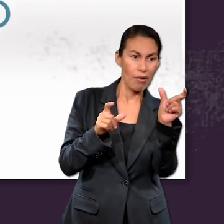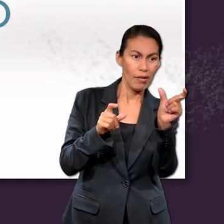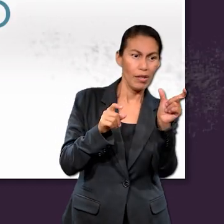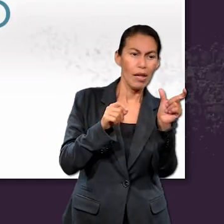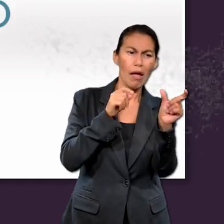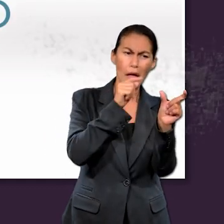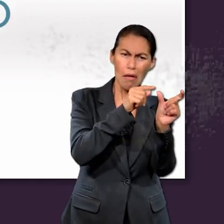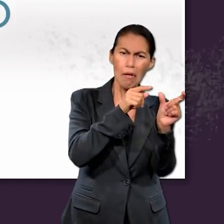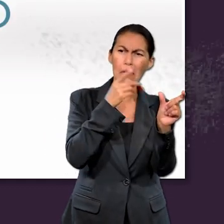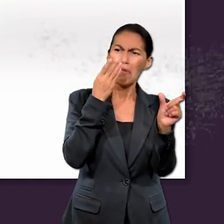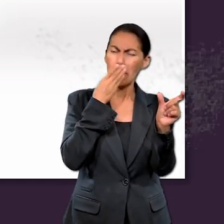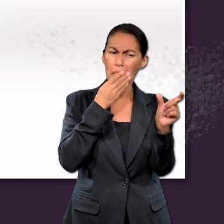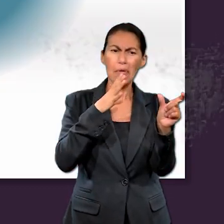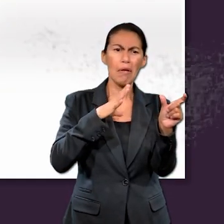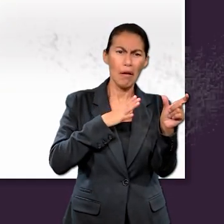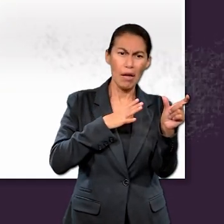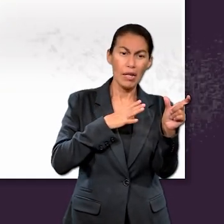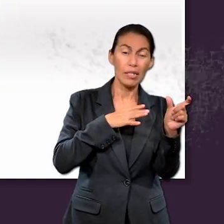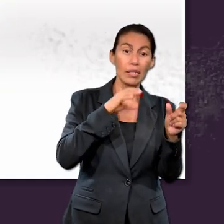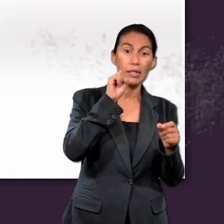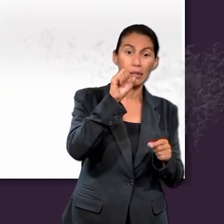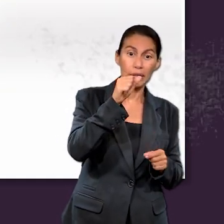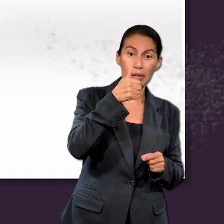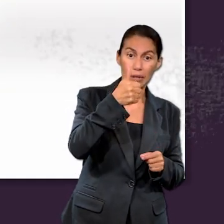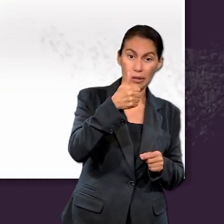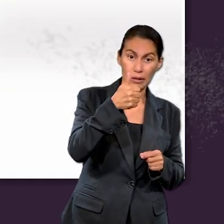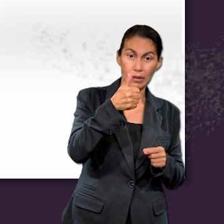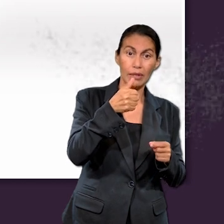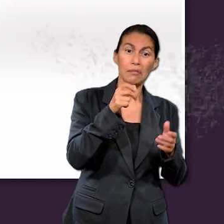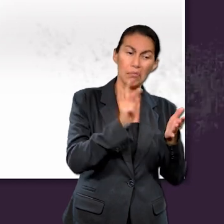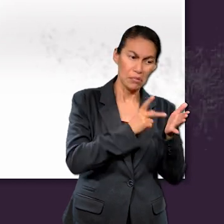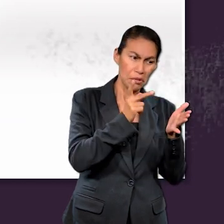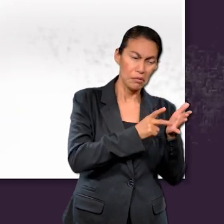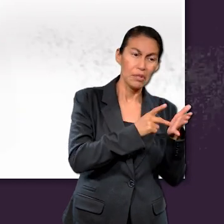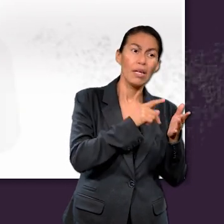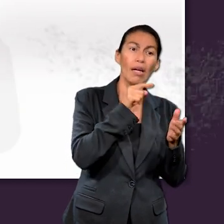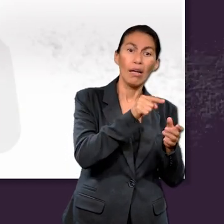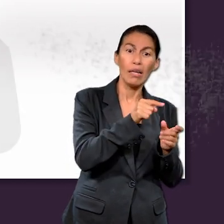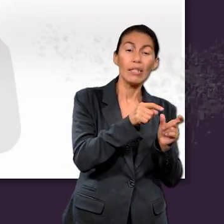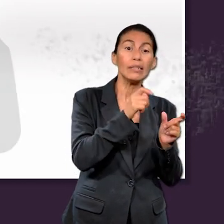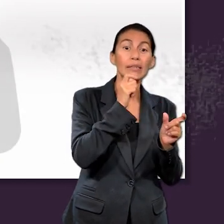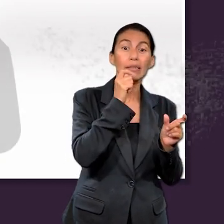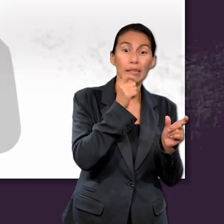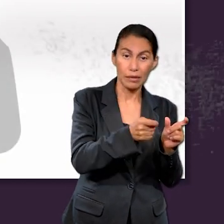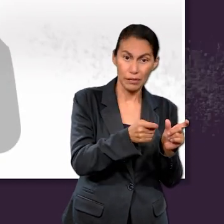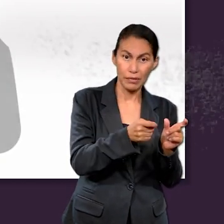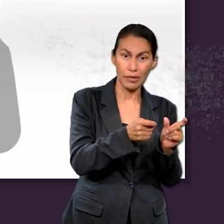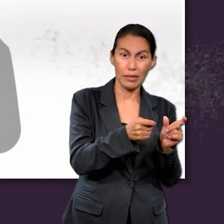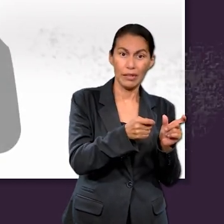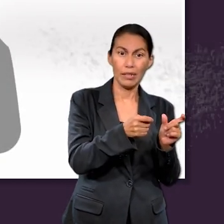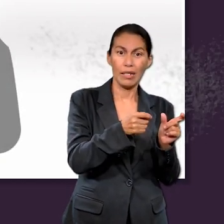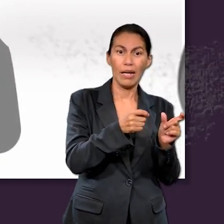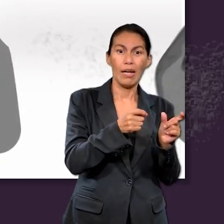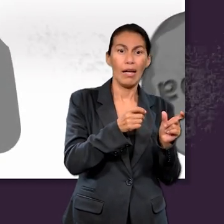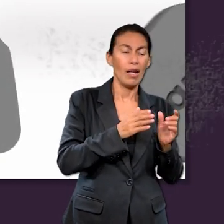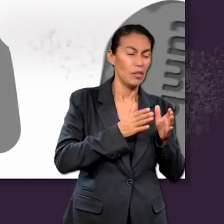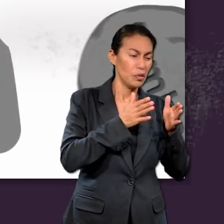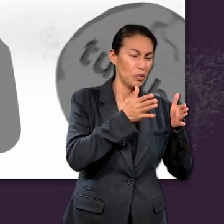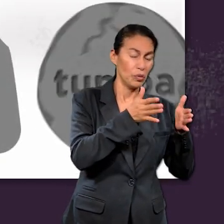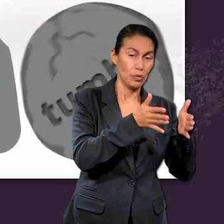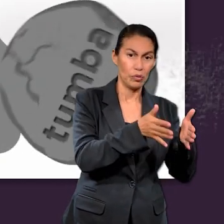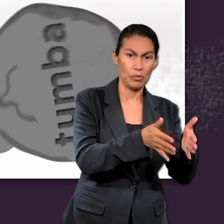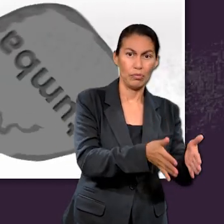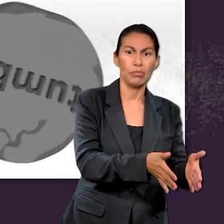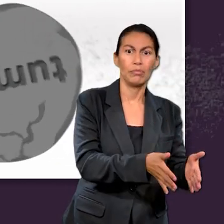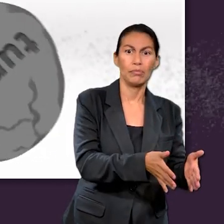Este término se encuentra 66 veces en la Biblia hebrea y en la mayoría de los casos, su significado